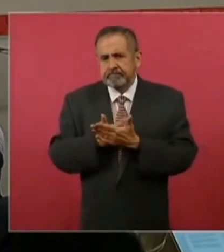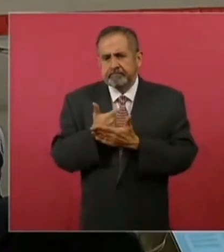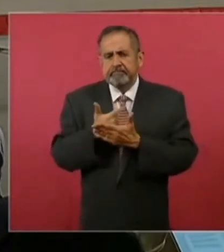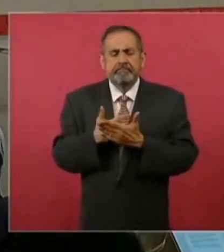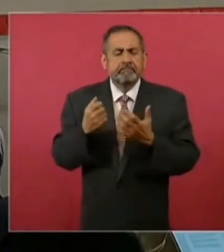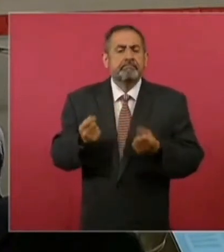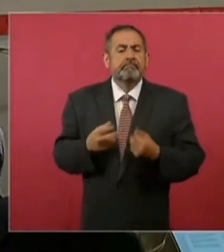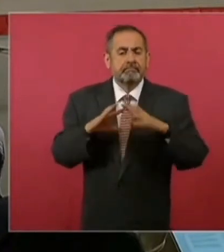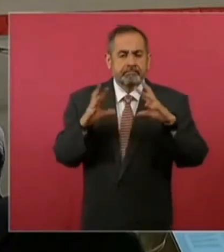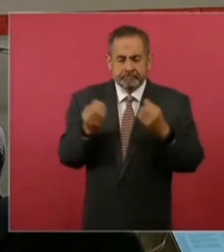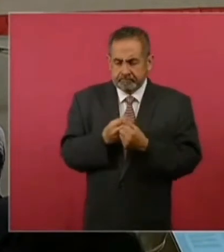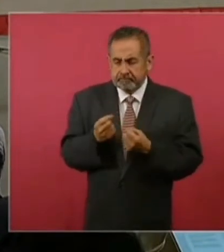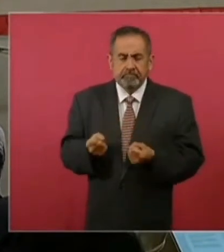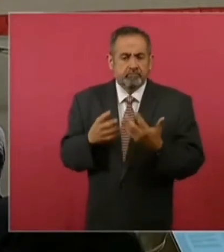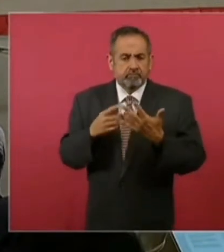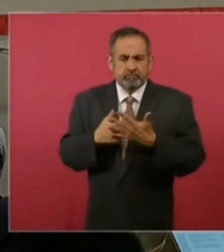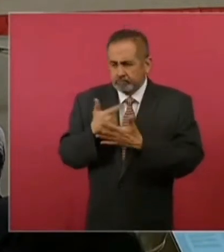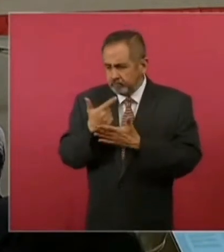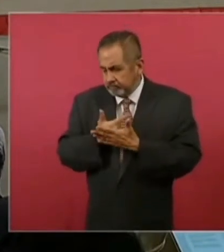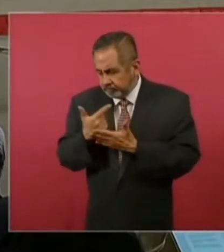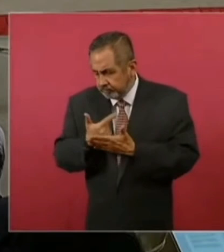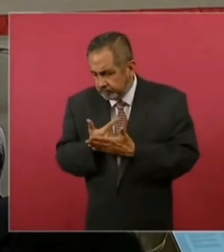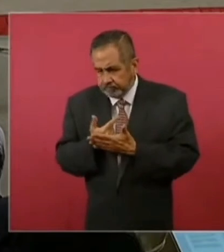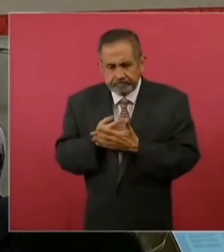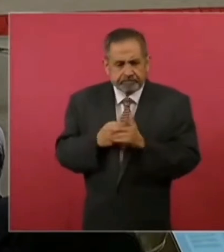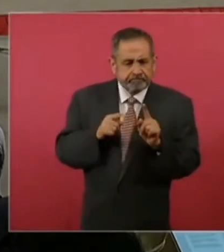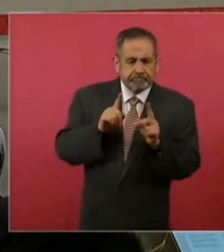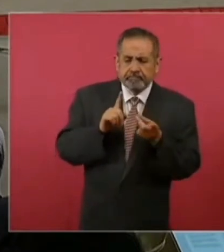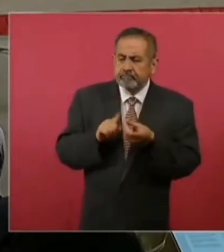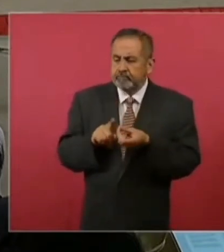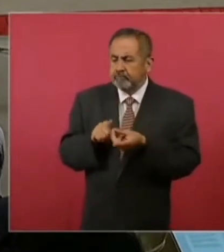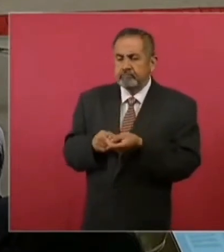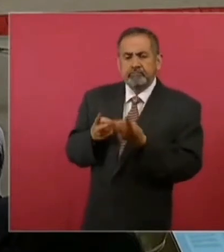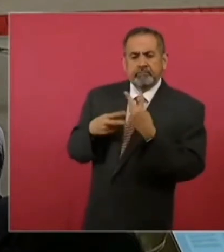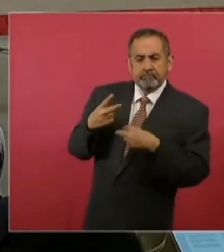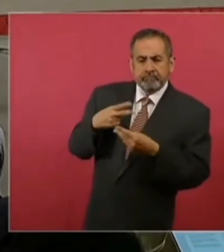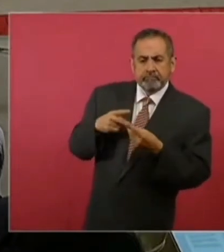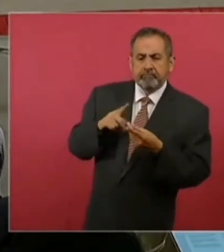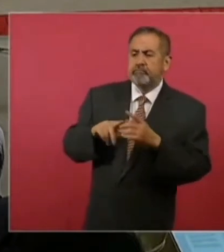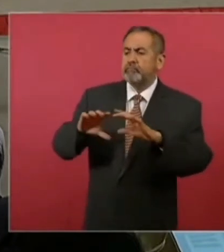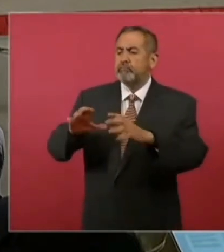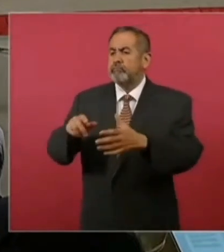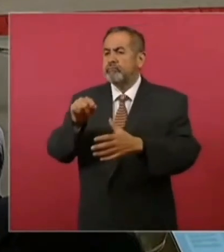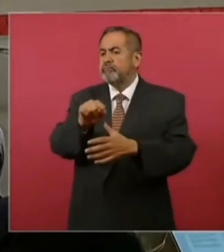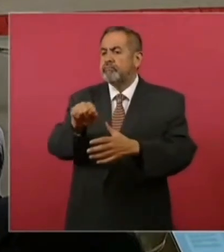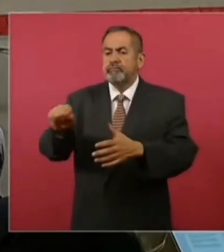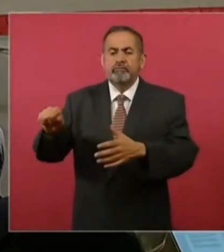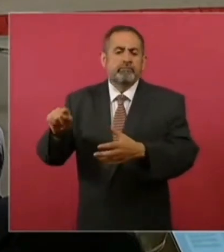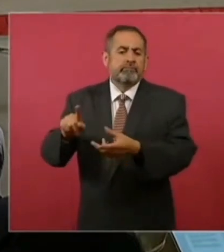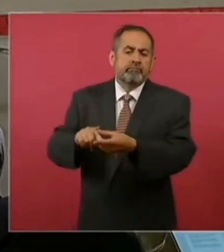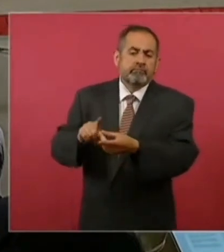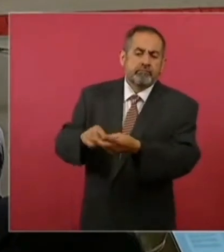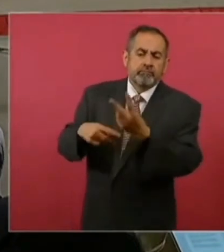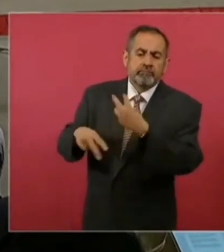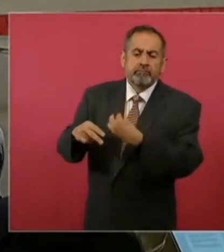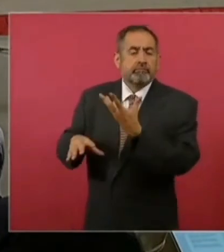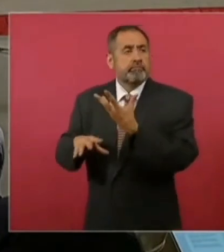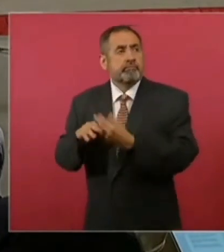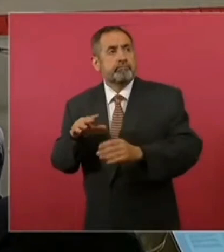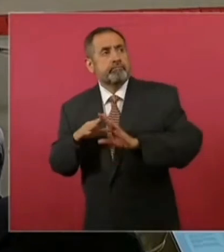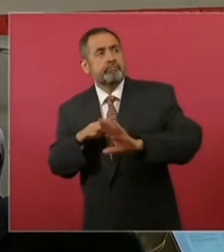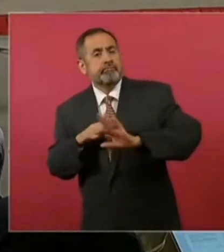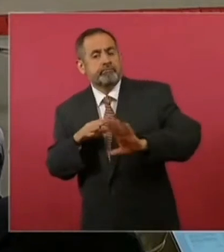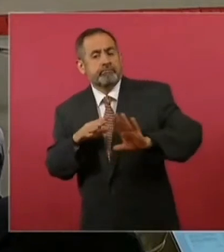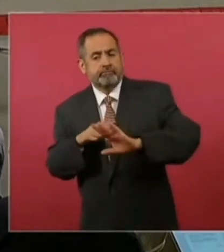análisis estadístico de dónde provienen, de qué comunidades provienen las personas que estuvieron